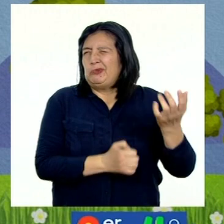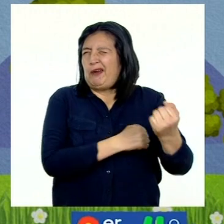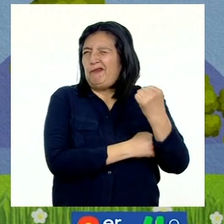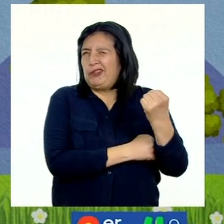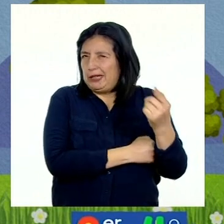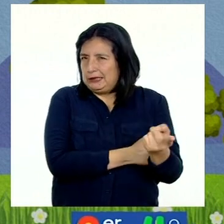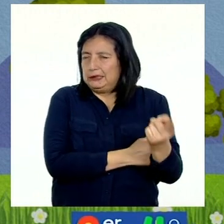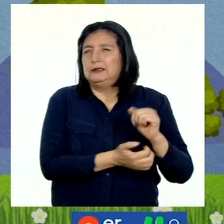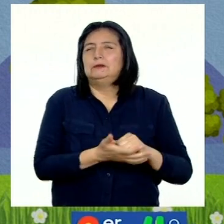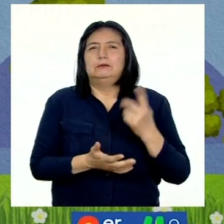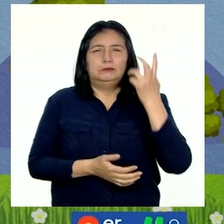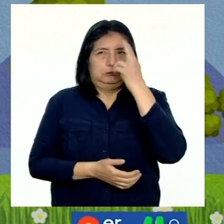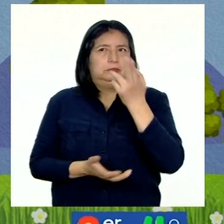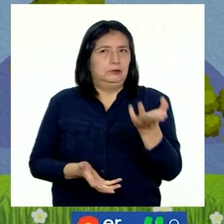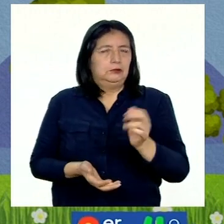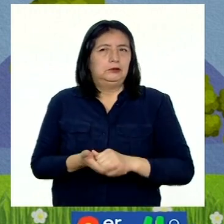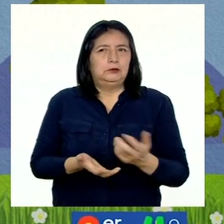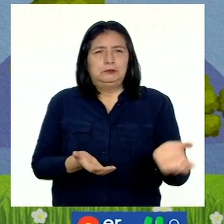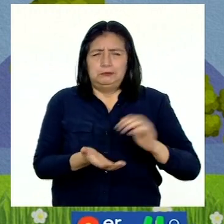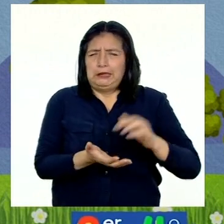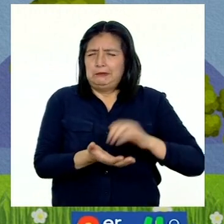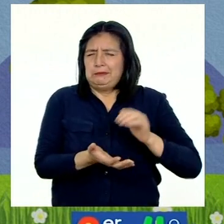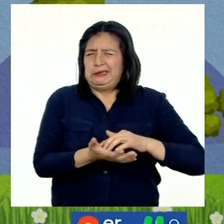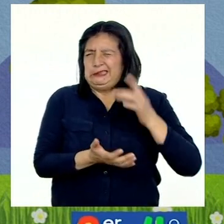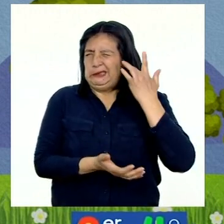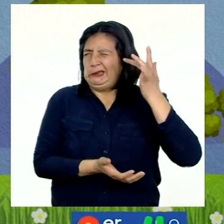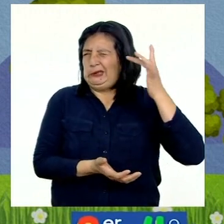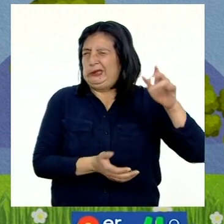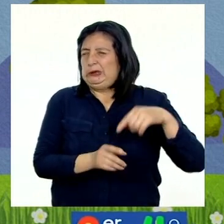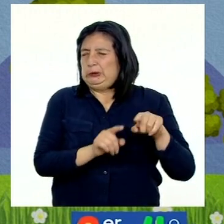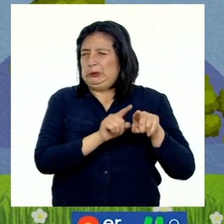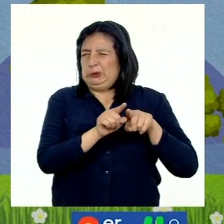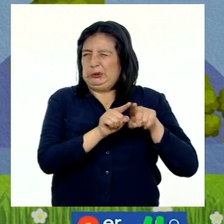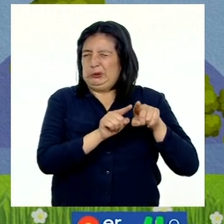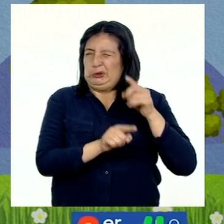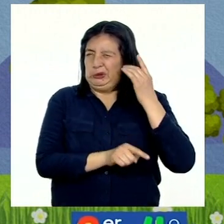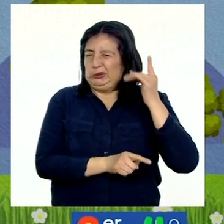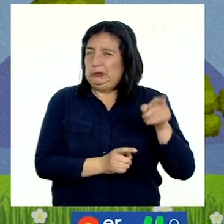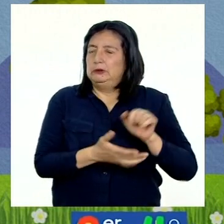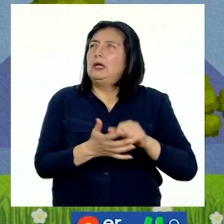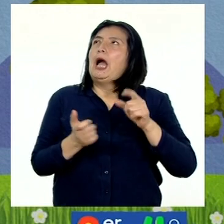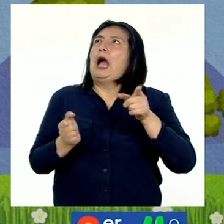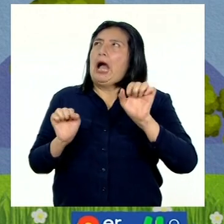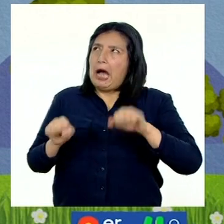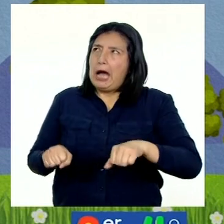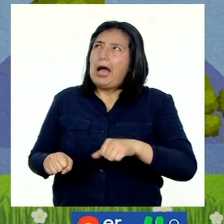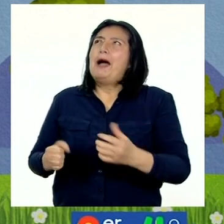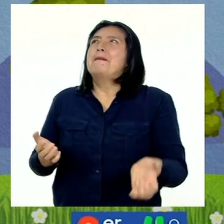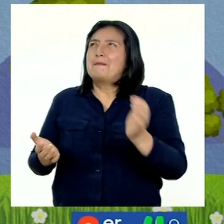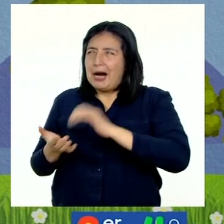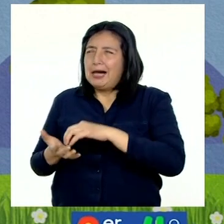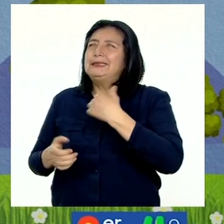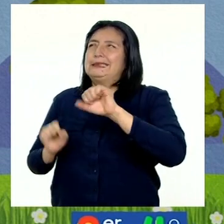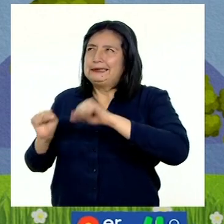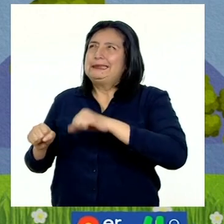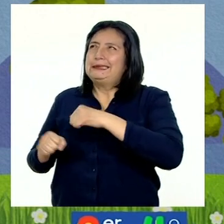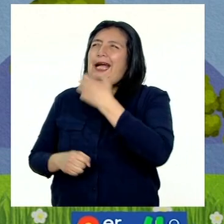lo tanto, si aumenta sus chirridos, se estima que habrá más calor.